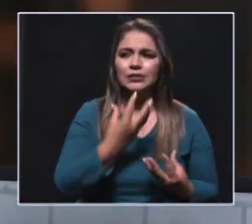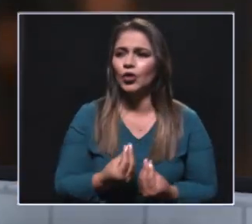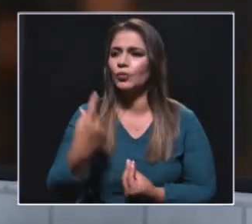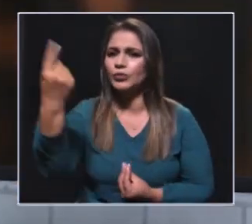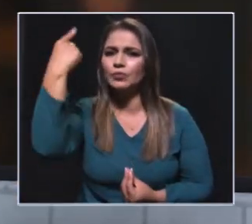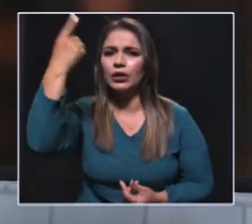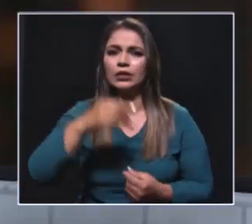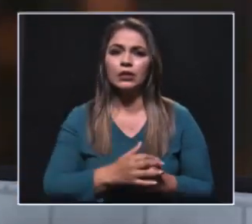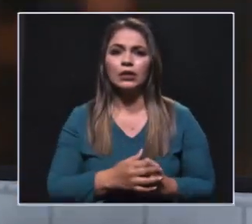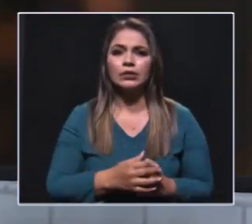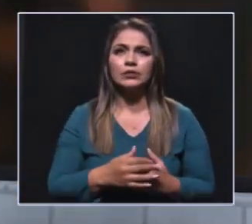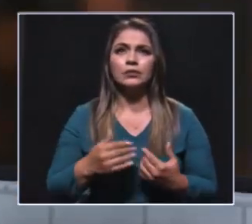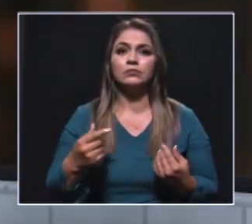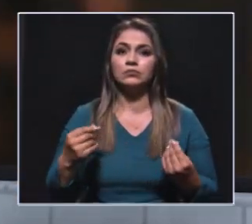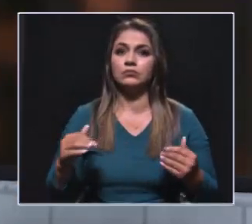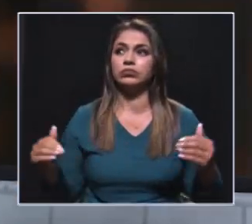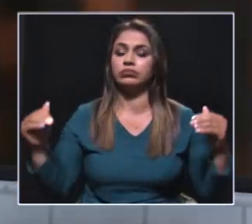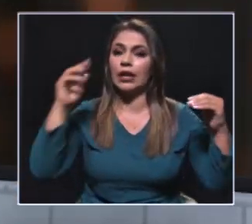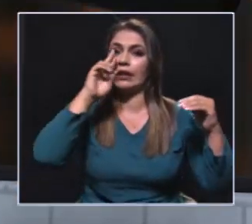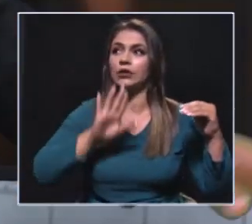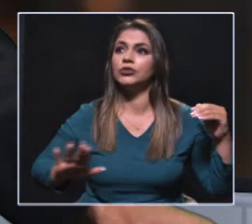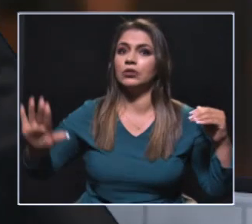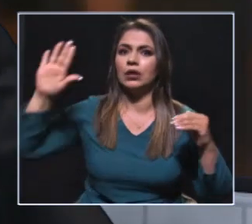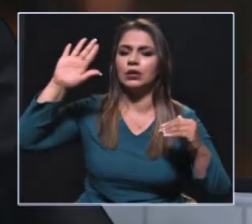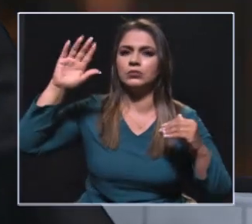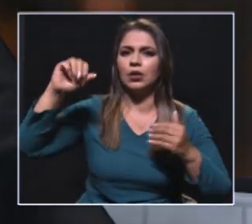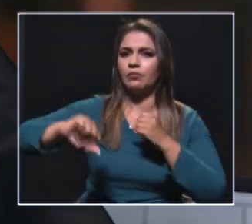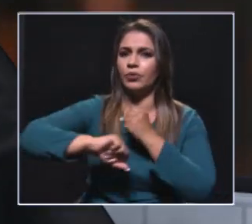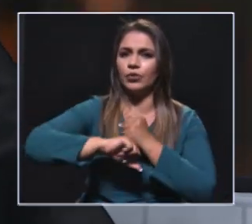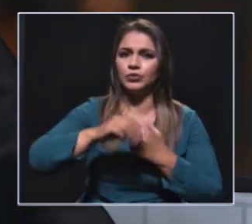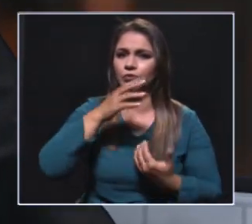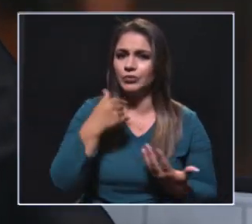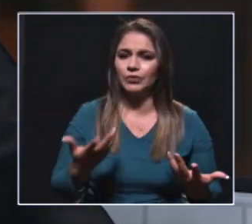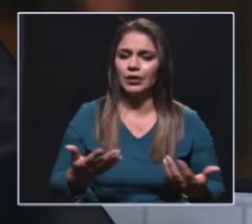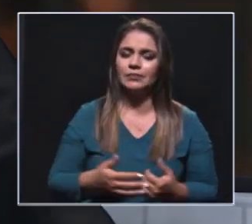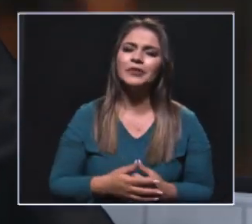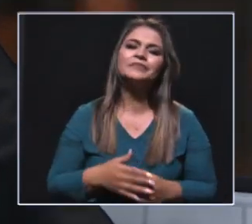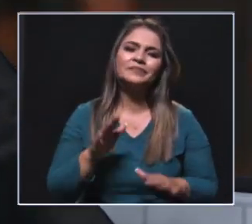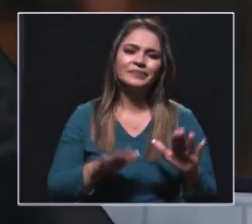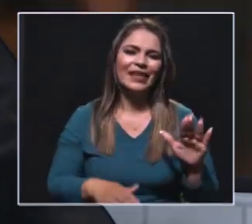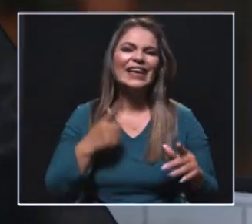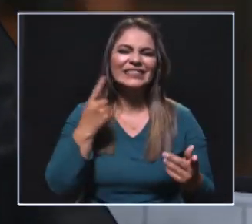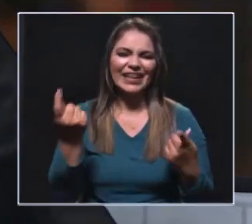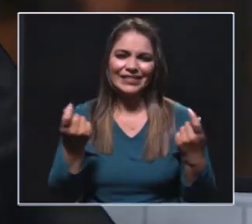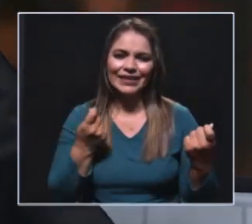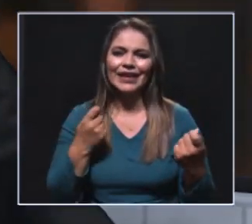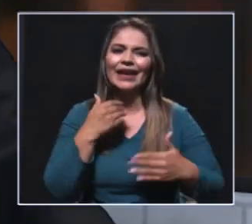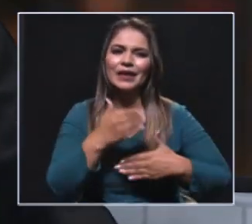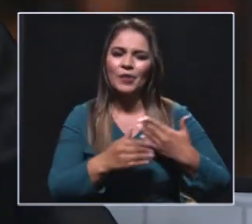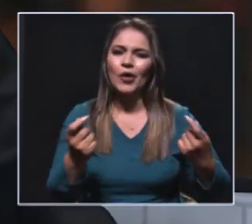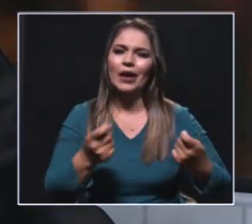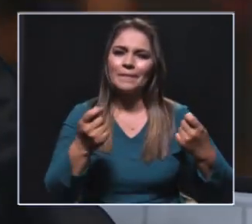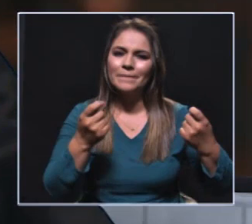cada vez las directivas nacionales las vemos mucho más nacionales, mucho más nacionales, pero decimos que hay cierto tipo de estrategias para hacer